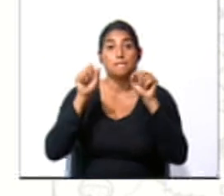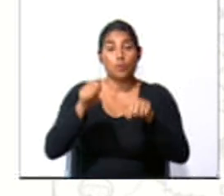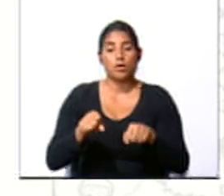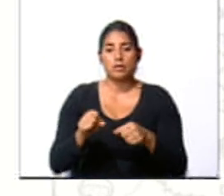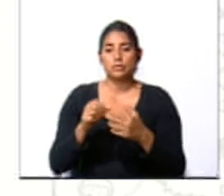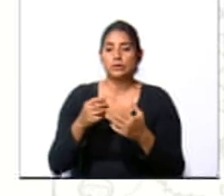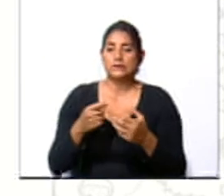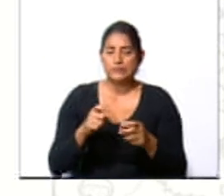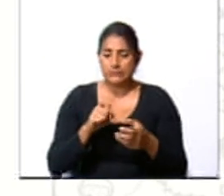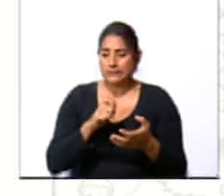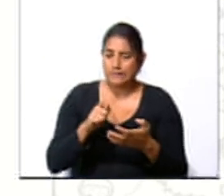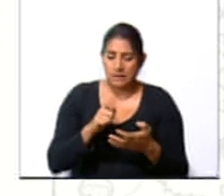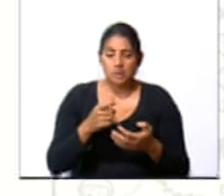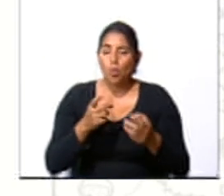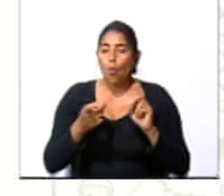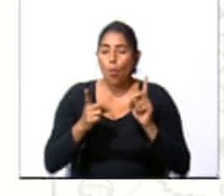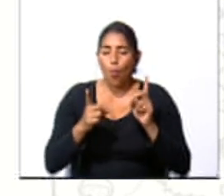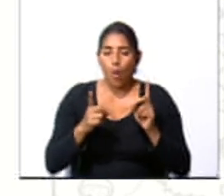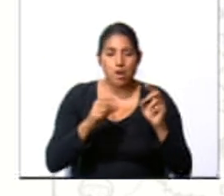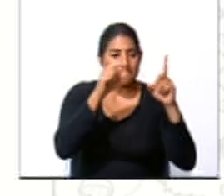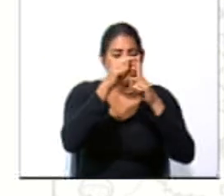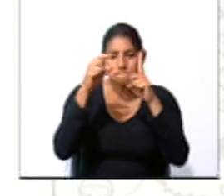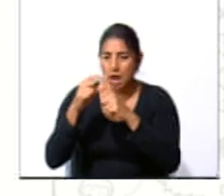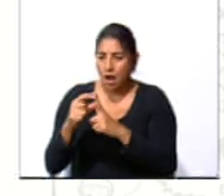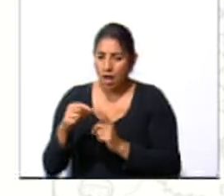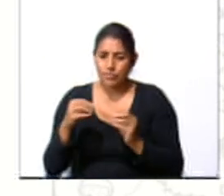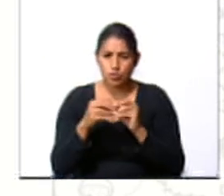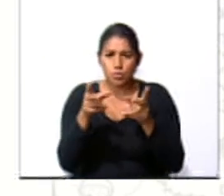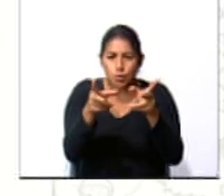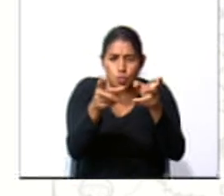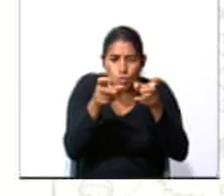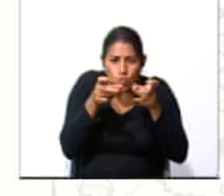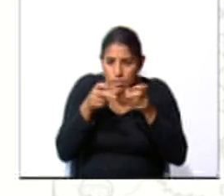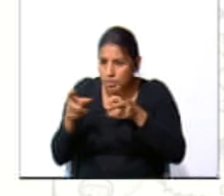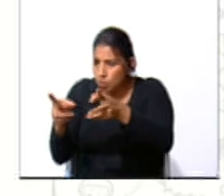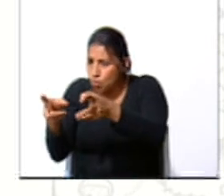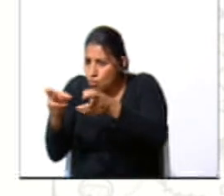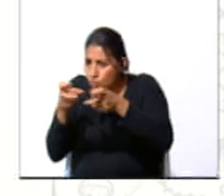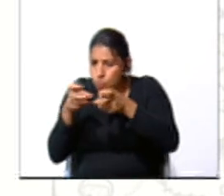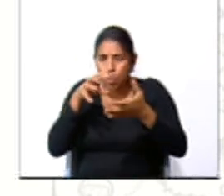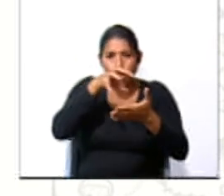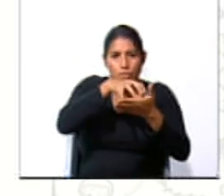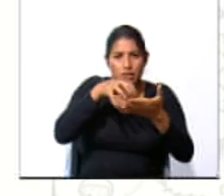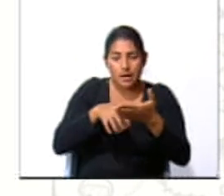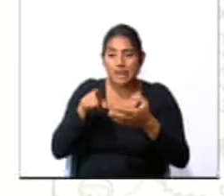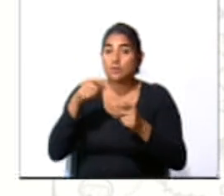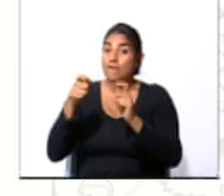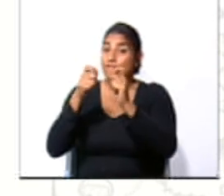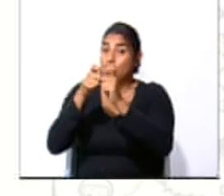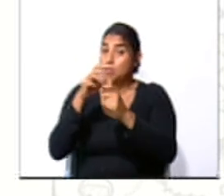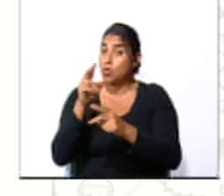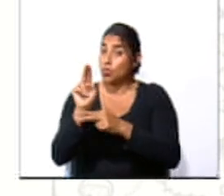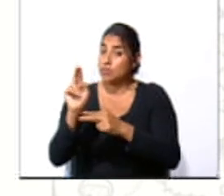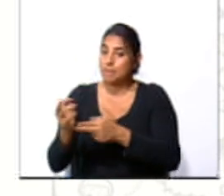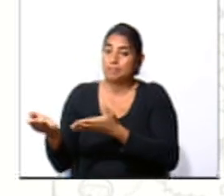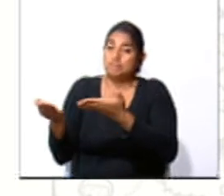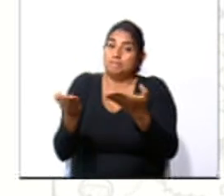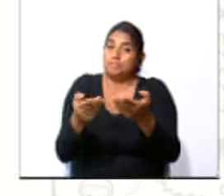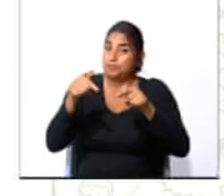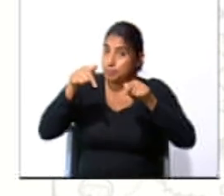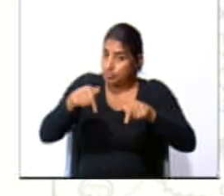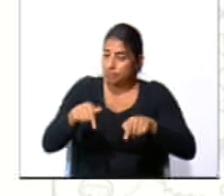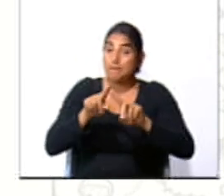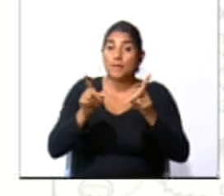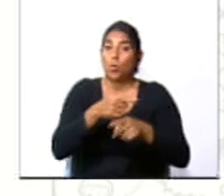poco complicado saber, bueno, cuáles palabras voy a extraer del texto. Esta es una estrategia que yo vine a ofrecerles hoy,